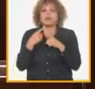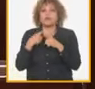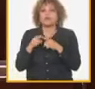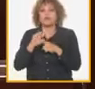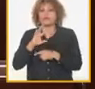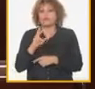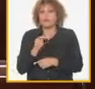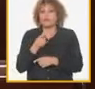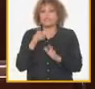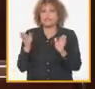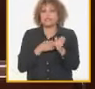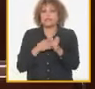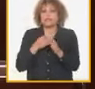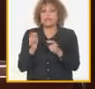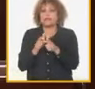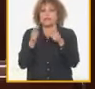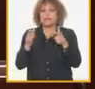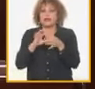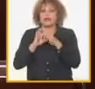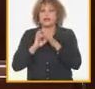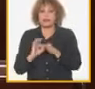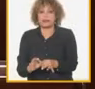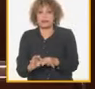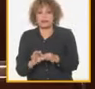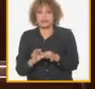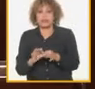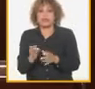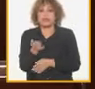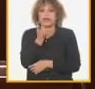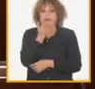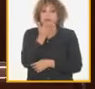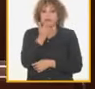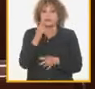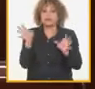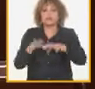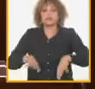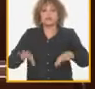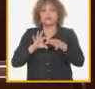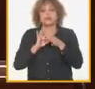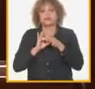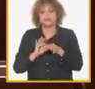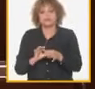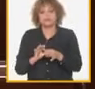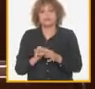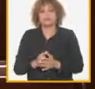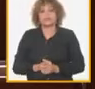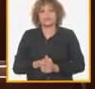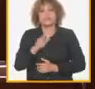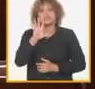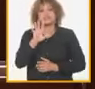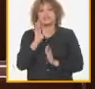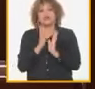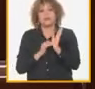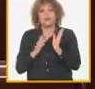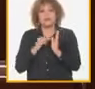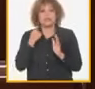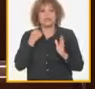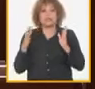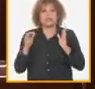de mayor gravedad y se ha evitado situaciones graves de contingencia en los primeros cinco meses de este año